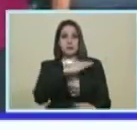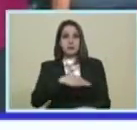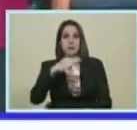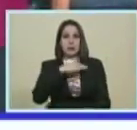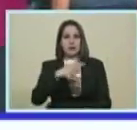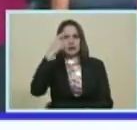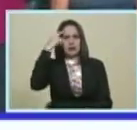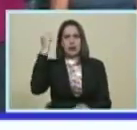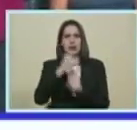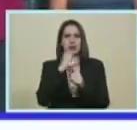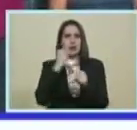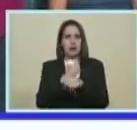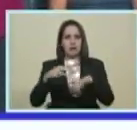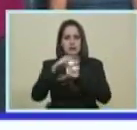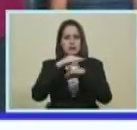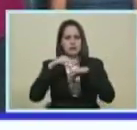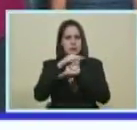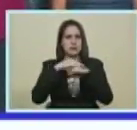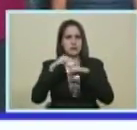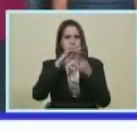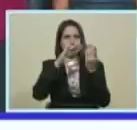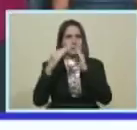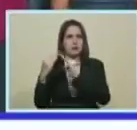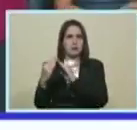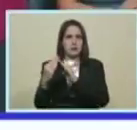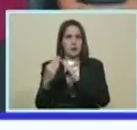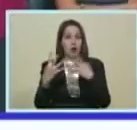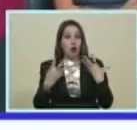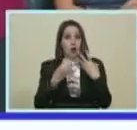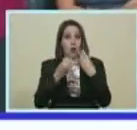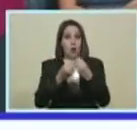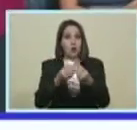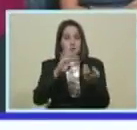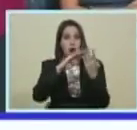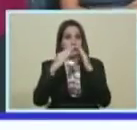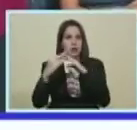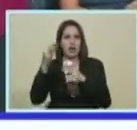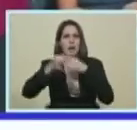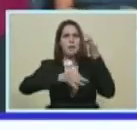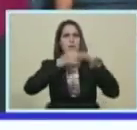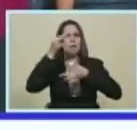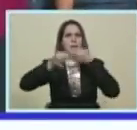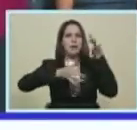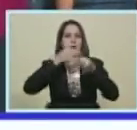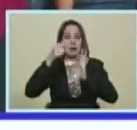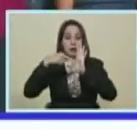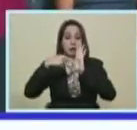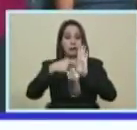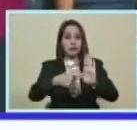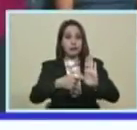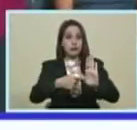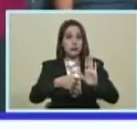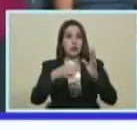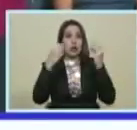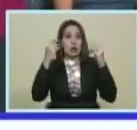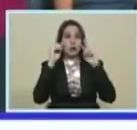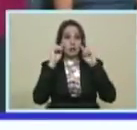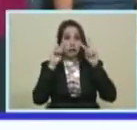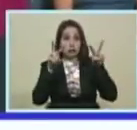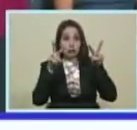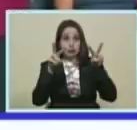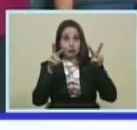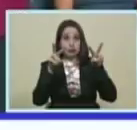Saber y trabajo Y viceministro De economía Comunal Junto a la comunidad Nos explique Y nos muestre Para ver Con estos ojos